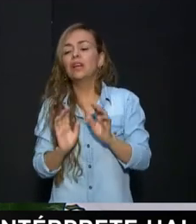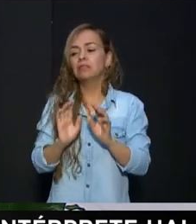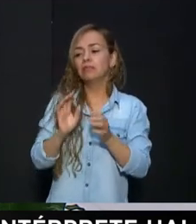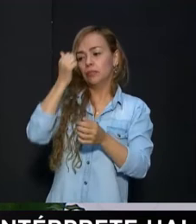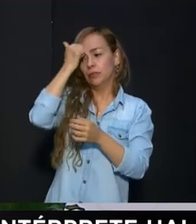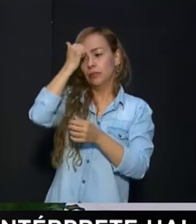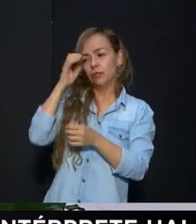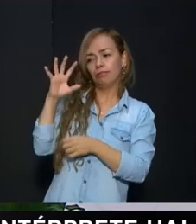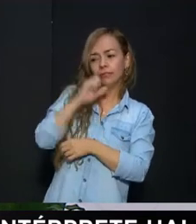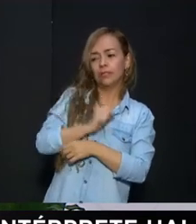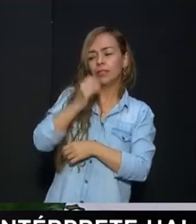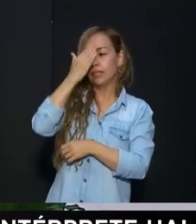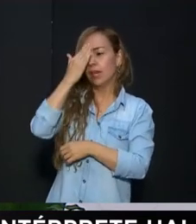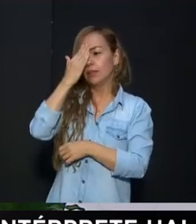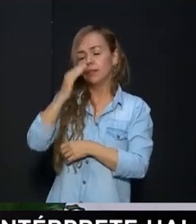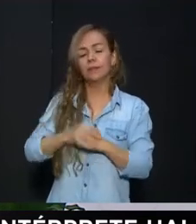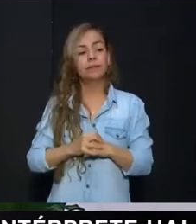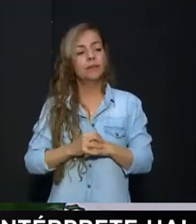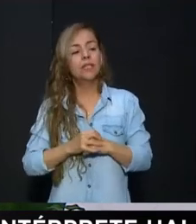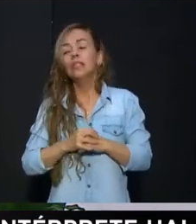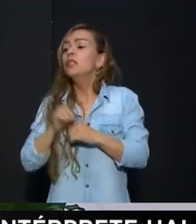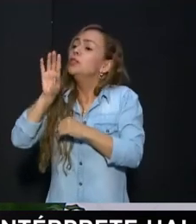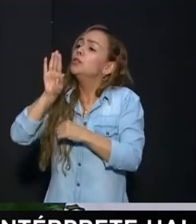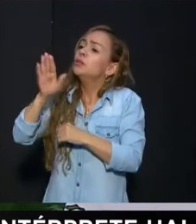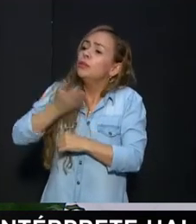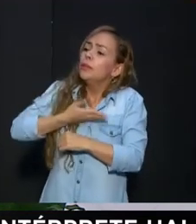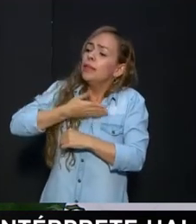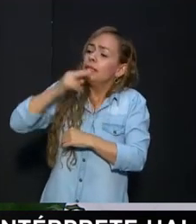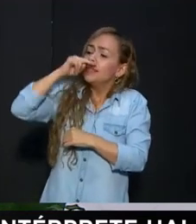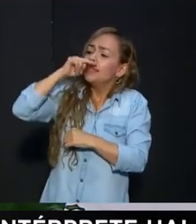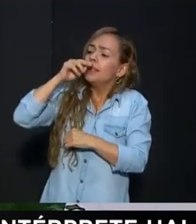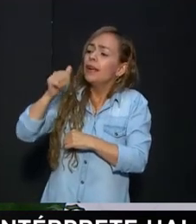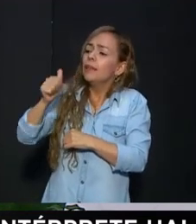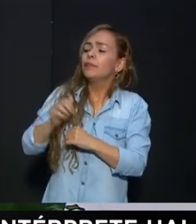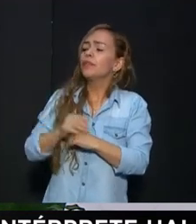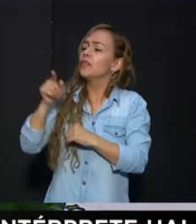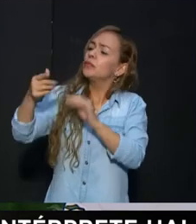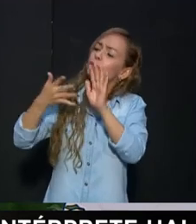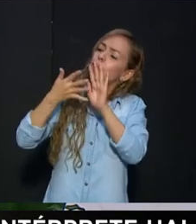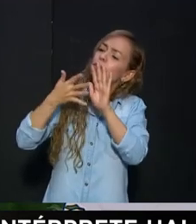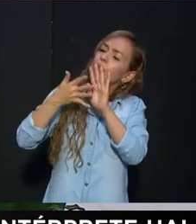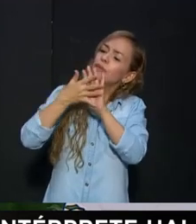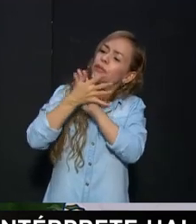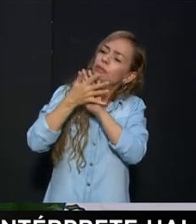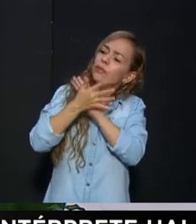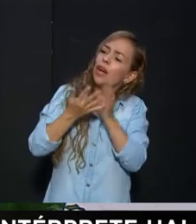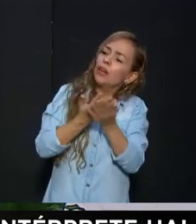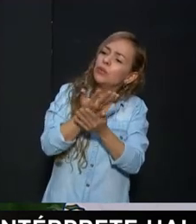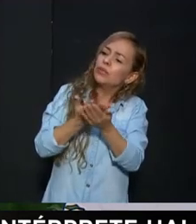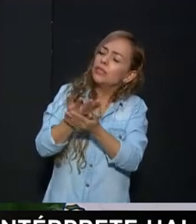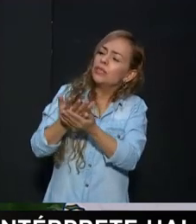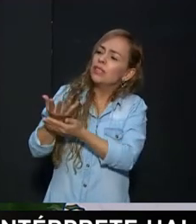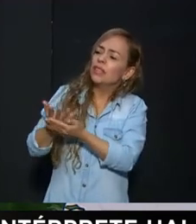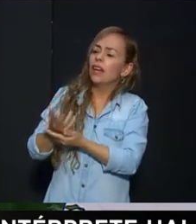preguntar A usted Que nos diga Esas recomendaciones Que hoy le da usted A todos los padres De familia O cuidadores Que de pronto Tienen en sus